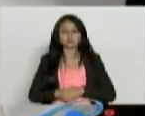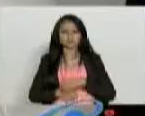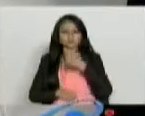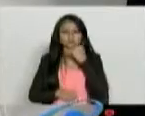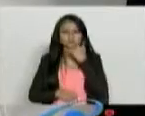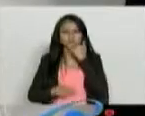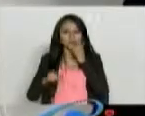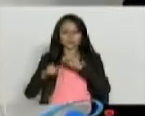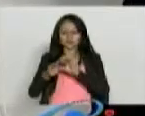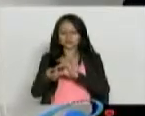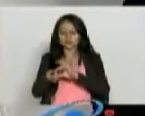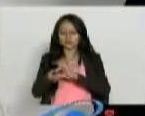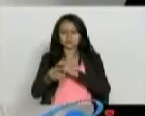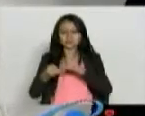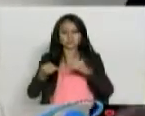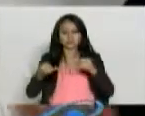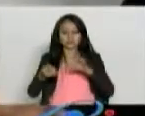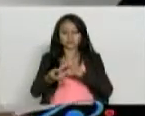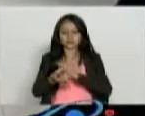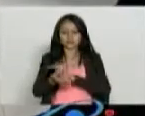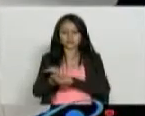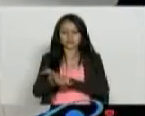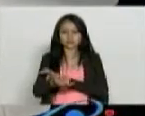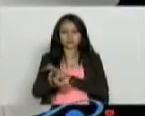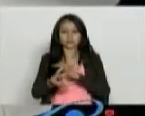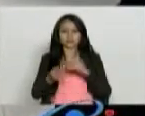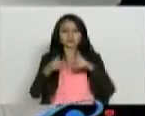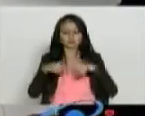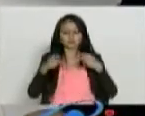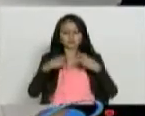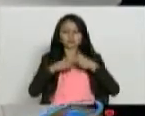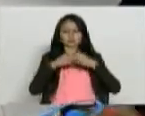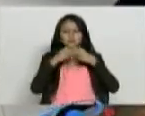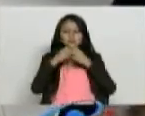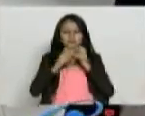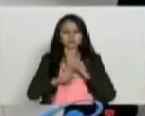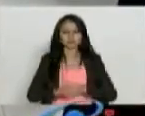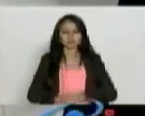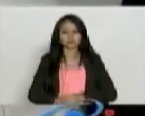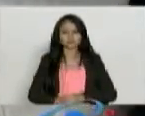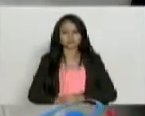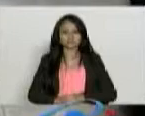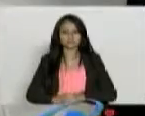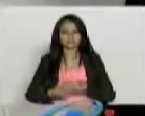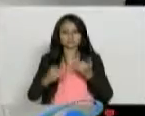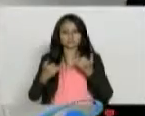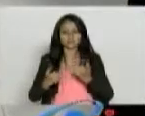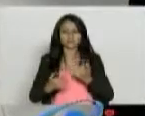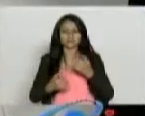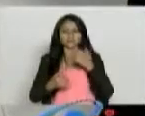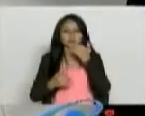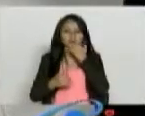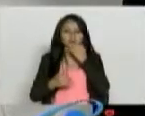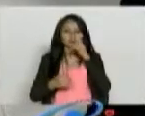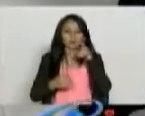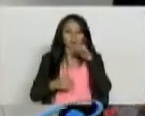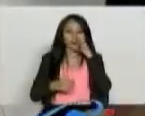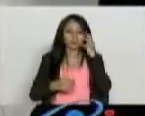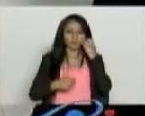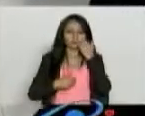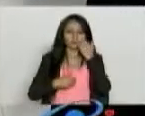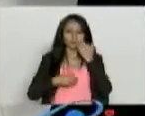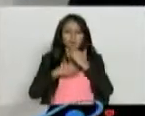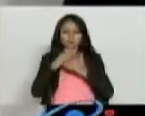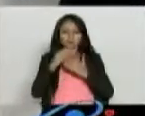y el nervio, la electromiografía, que seguramente le han hecho mucho a este paciente. Entonces, no hay una buena conducción eléctrica. Y